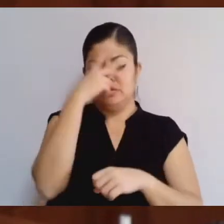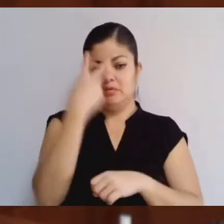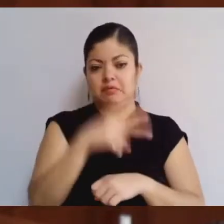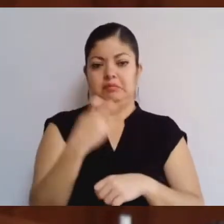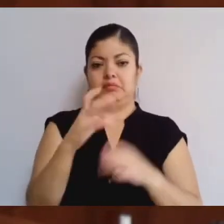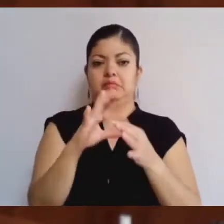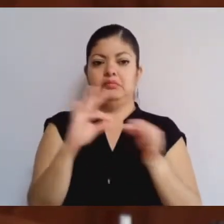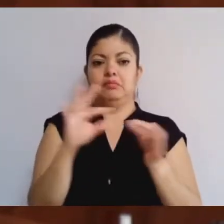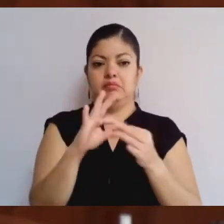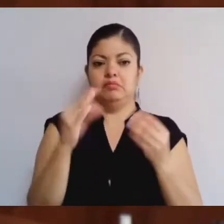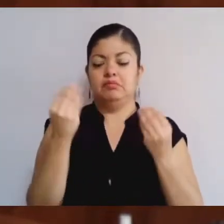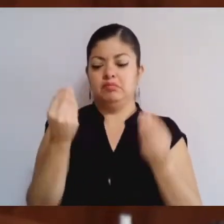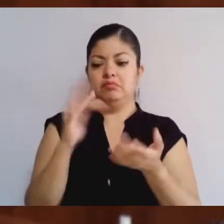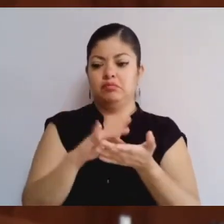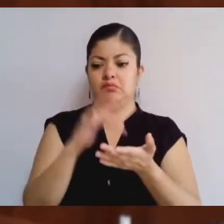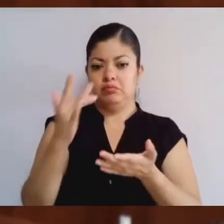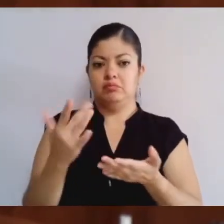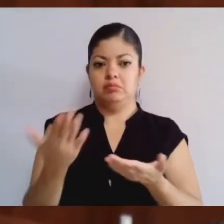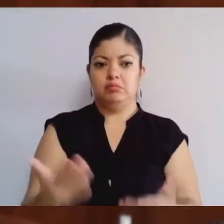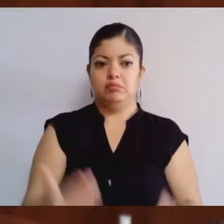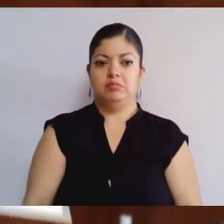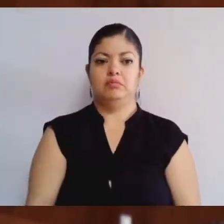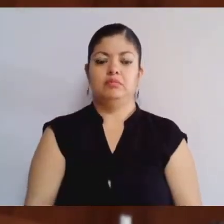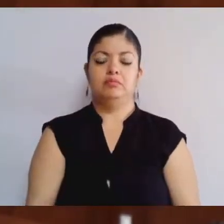Es cuanto. Muchas gracias. Gracias.